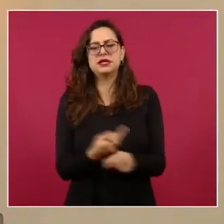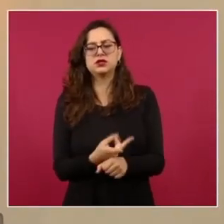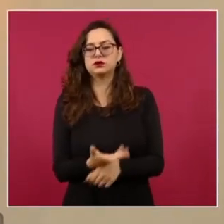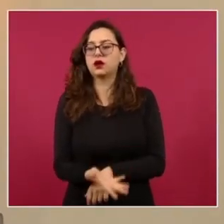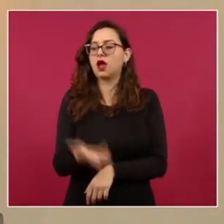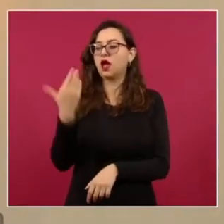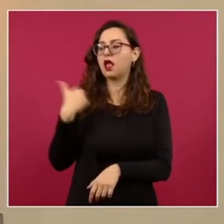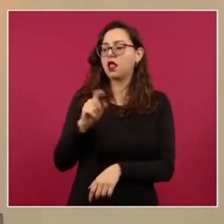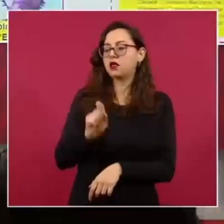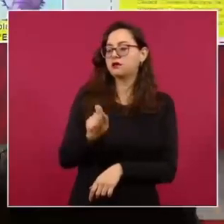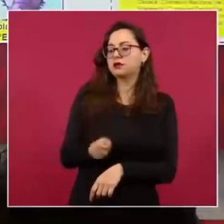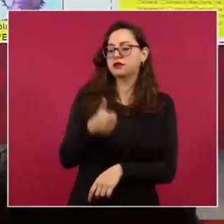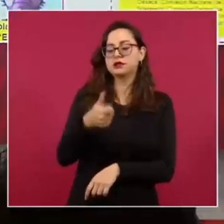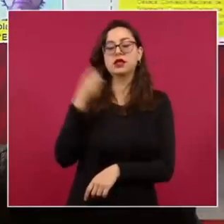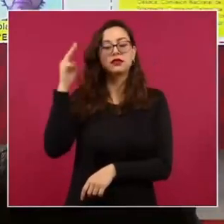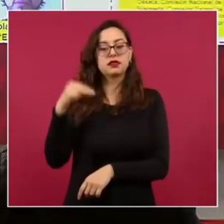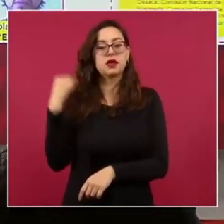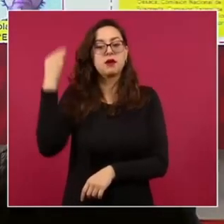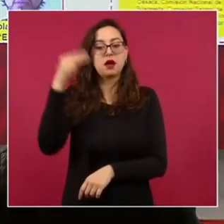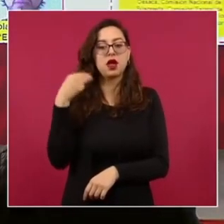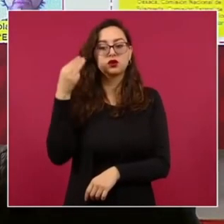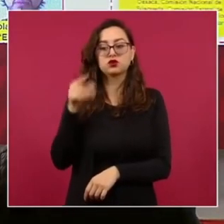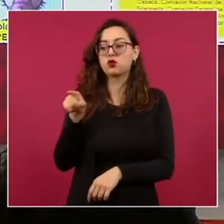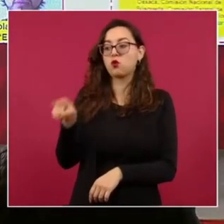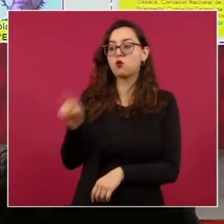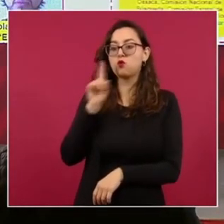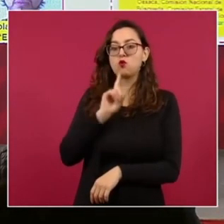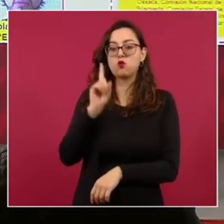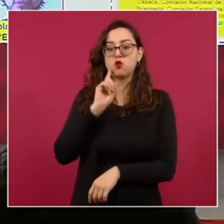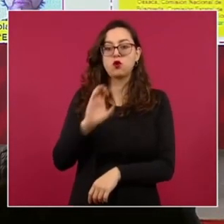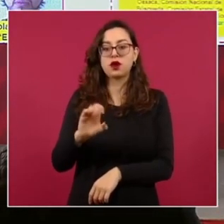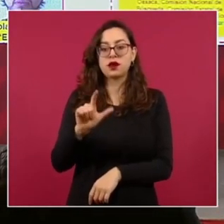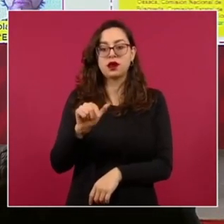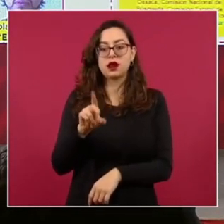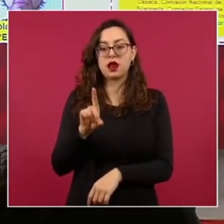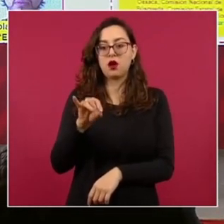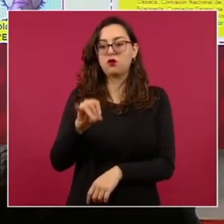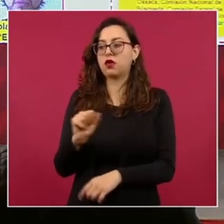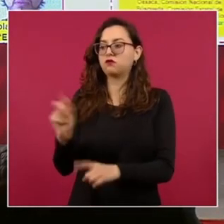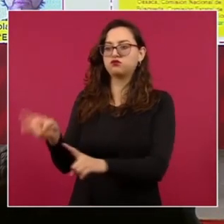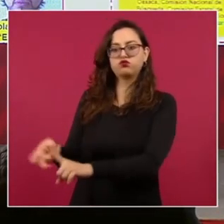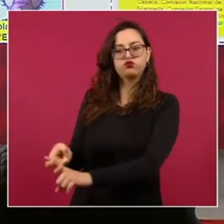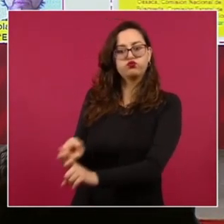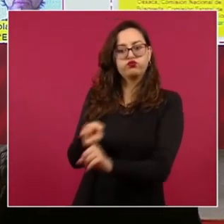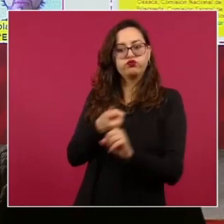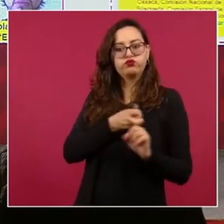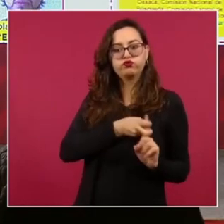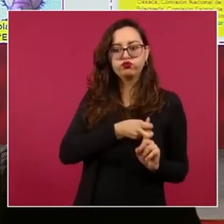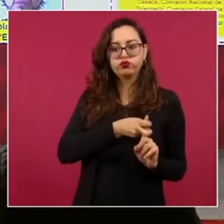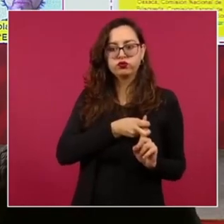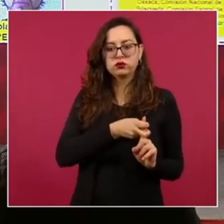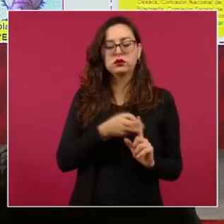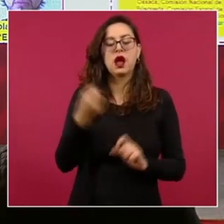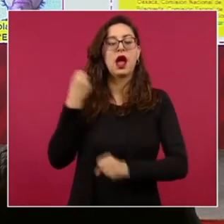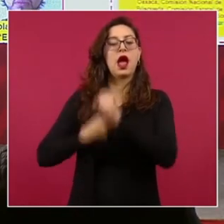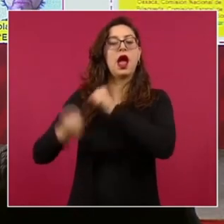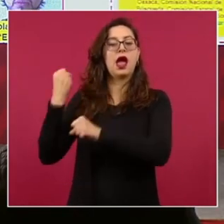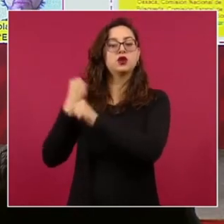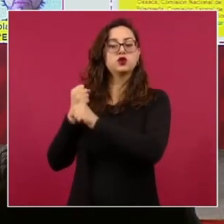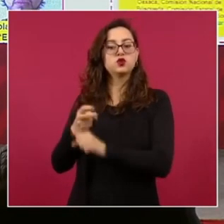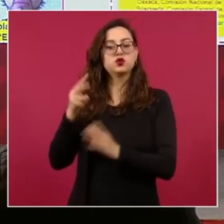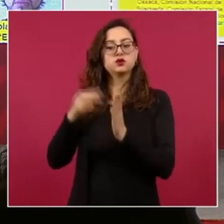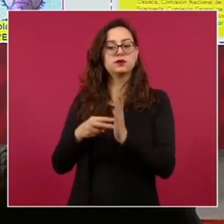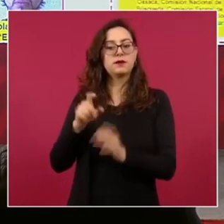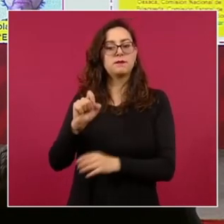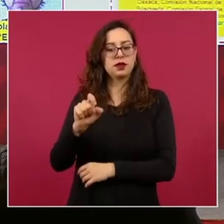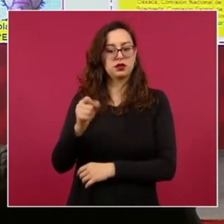a Claudia Urruchur Tucruz, el año 2021, la privan de la